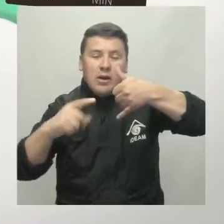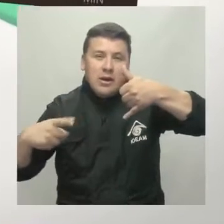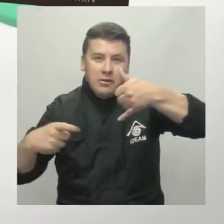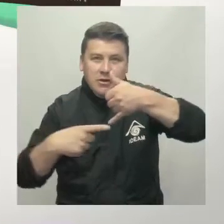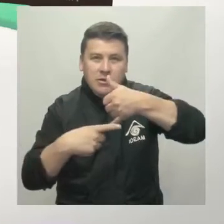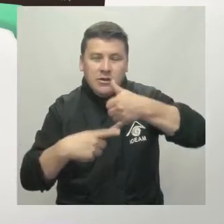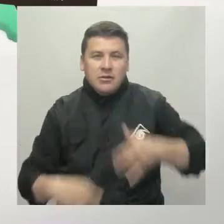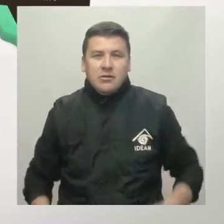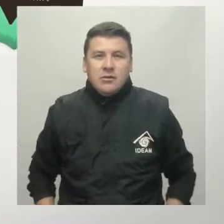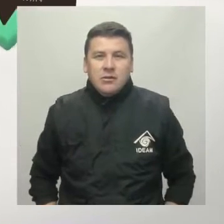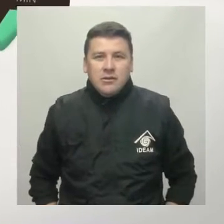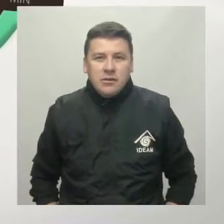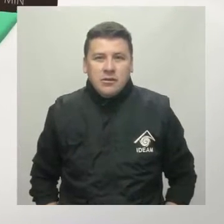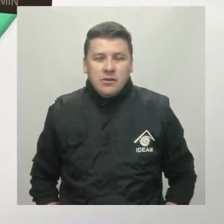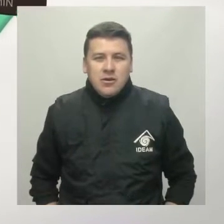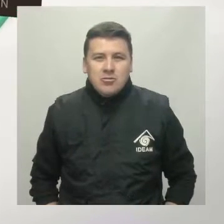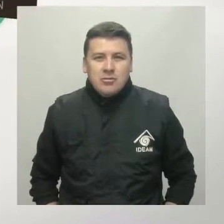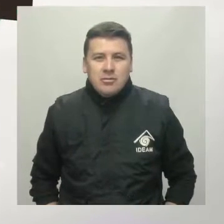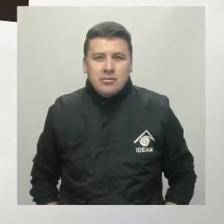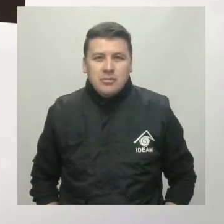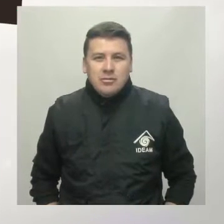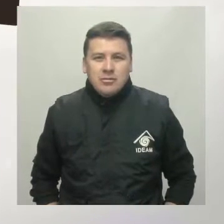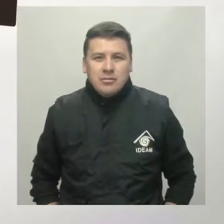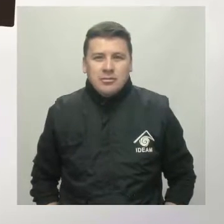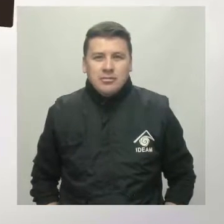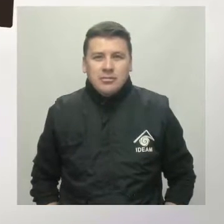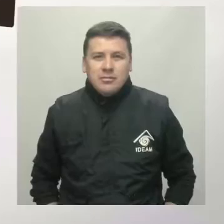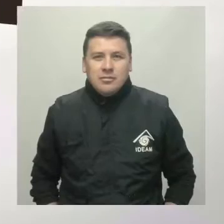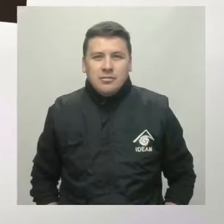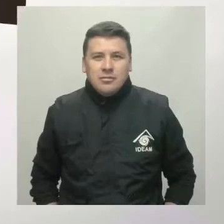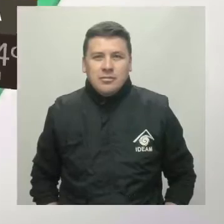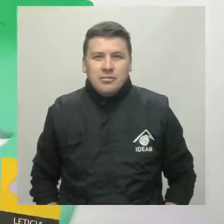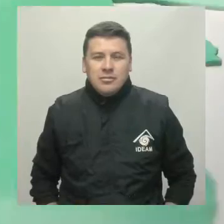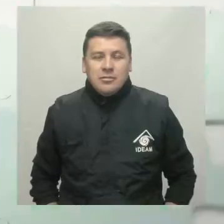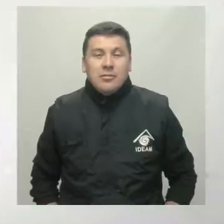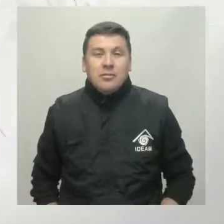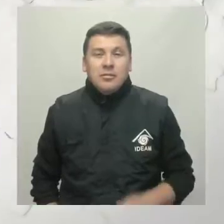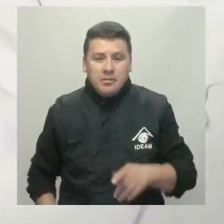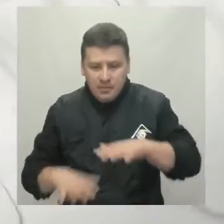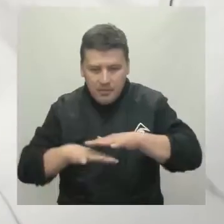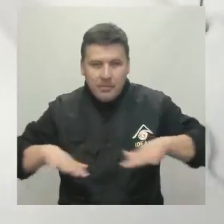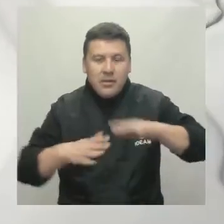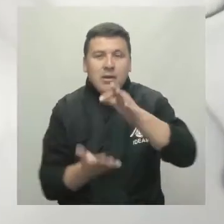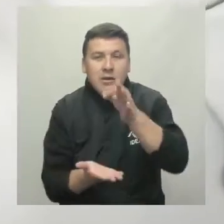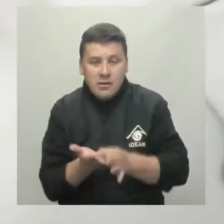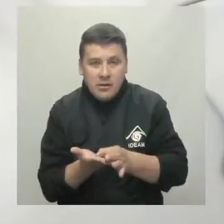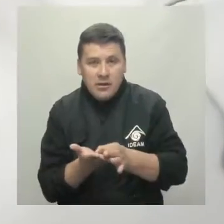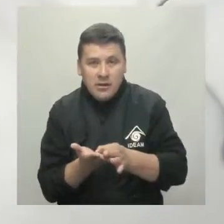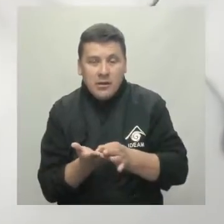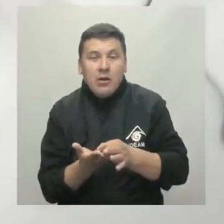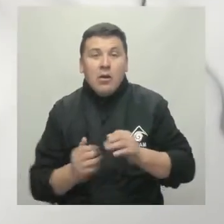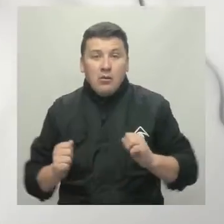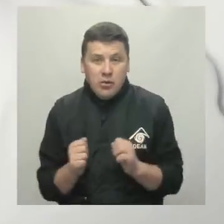tenemos nubosidad y lluvias en sectores del Amazonas, Baupé, sur del Guainía y occidente del Caquetá y Putumayo. En la capital